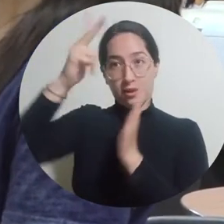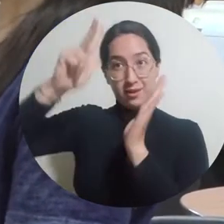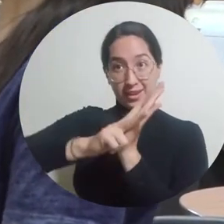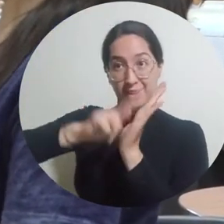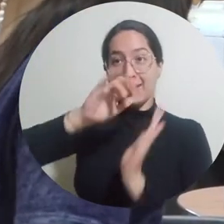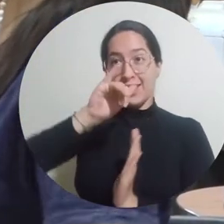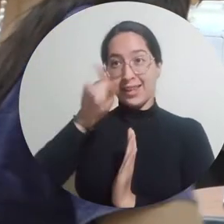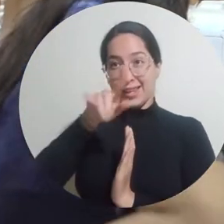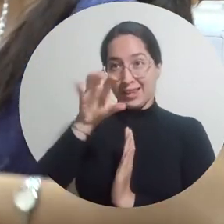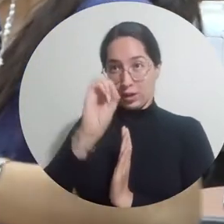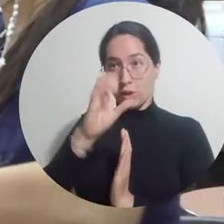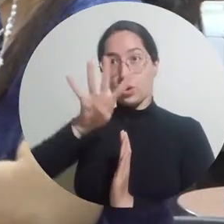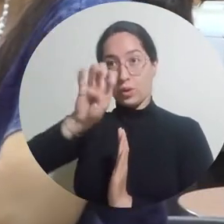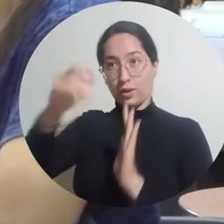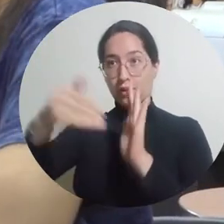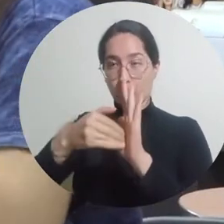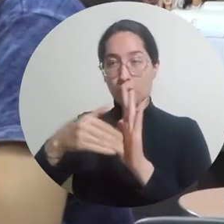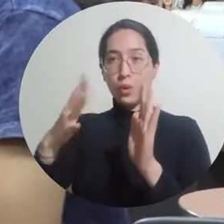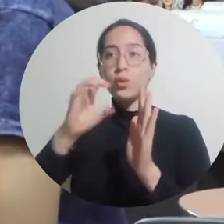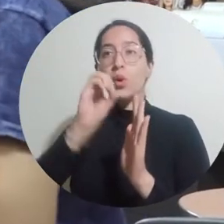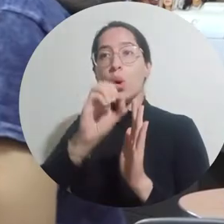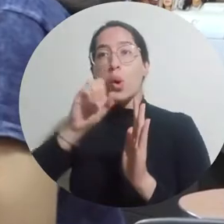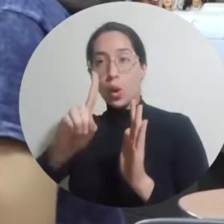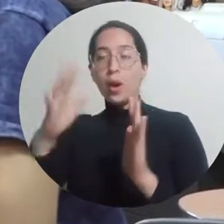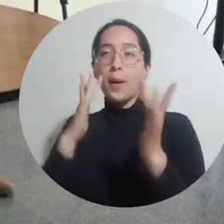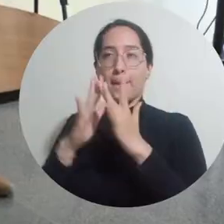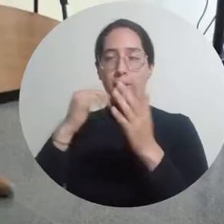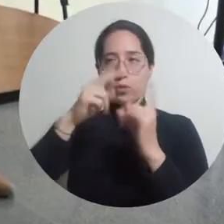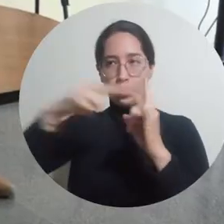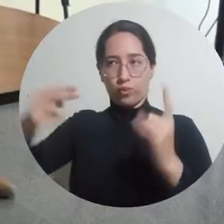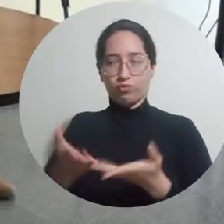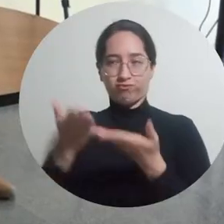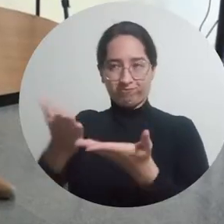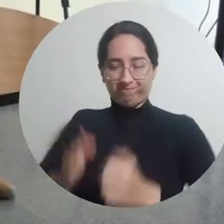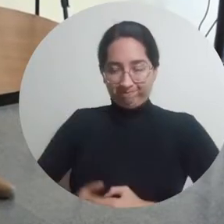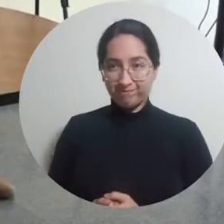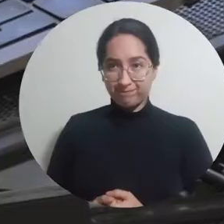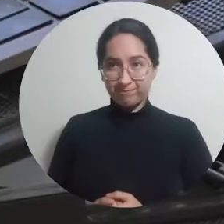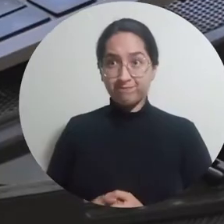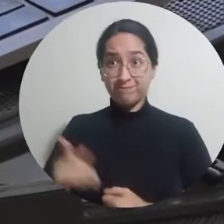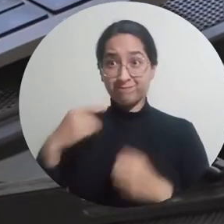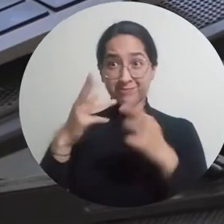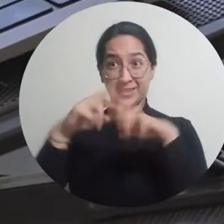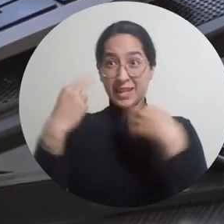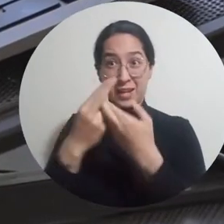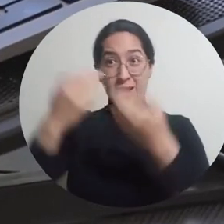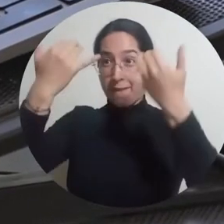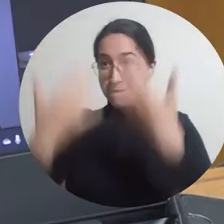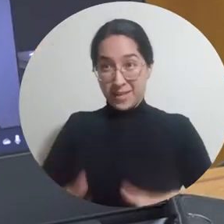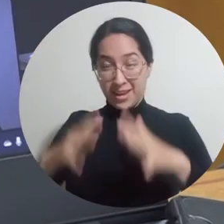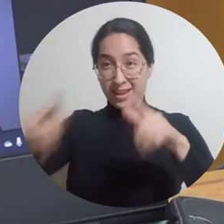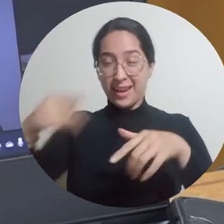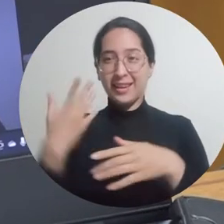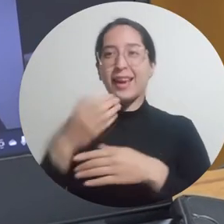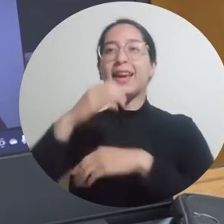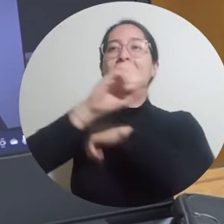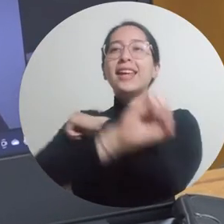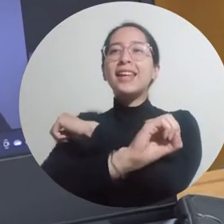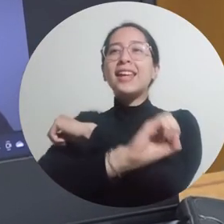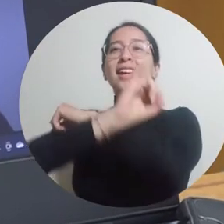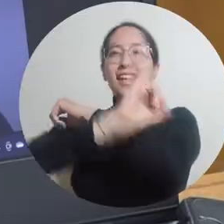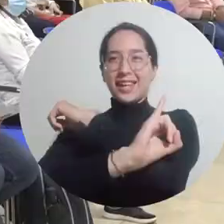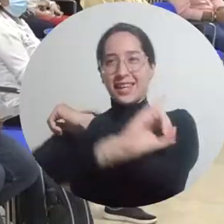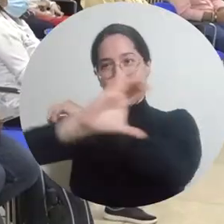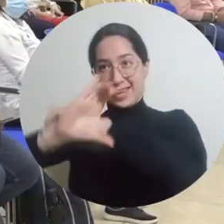9001 para la Universidad del Magdalena. Con esta afirmación concluyó el plan de auditoría del Instituto Colombiano de Normas